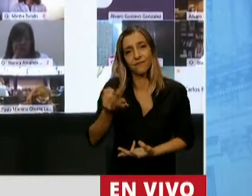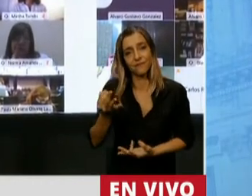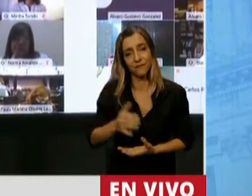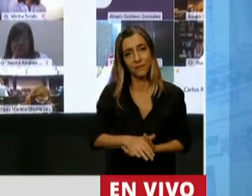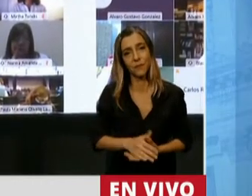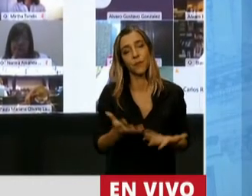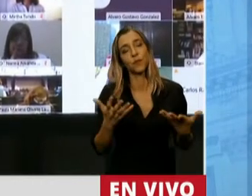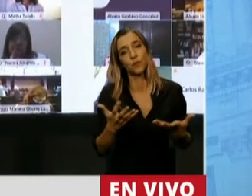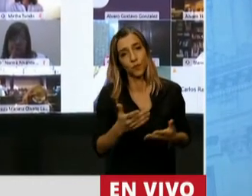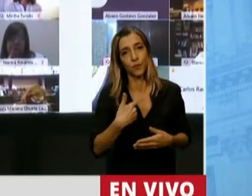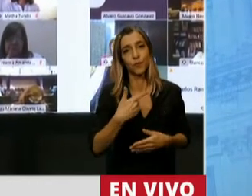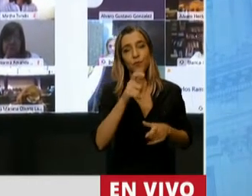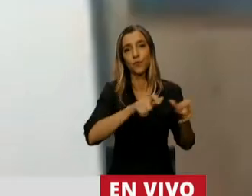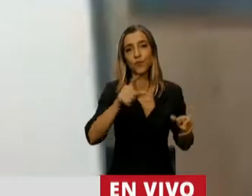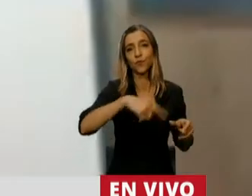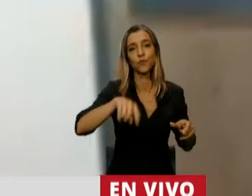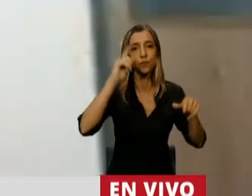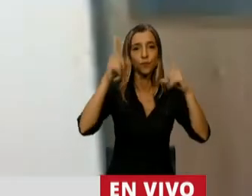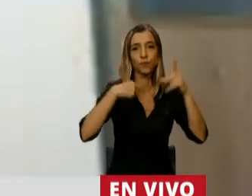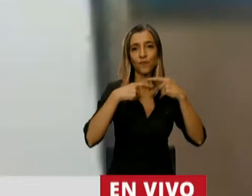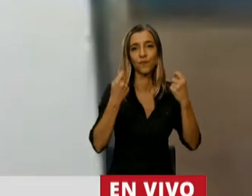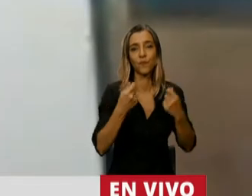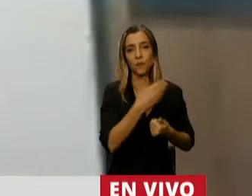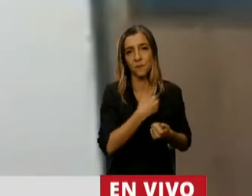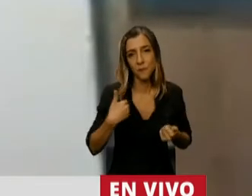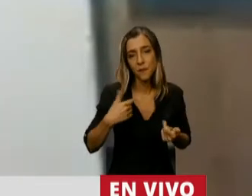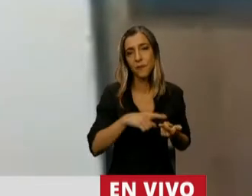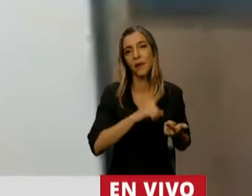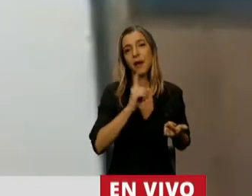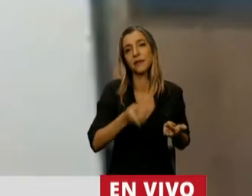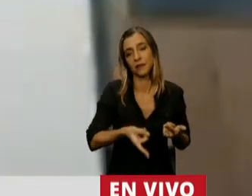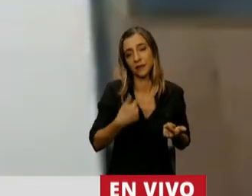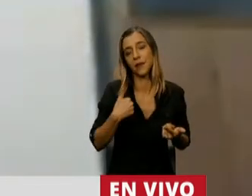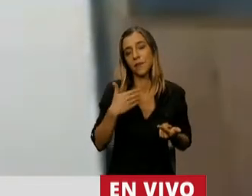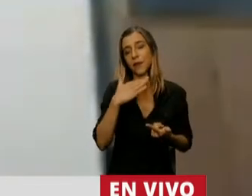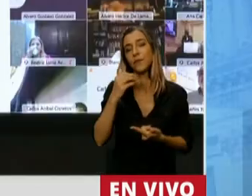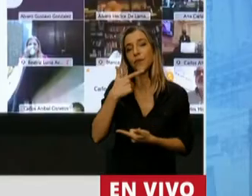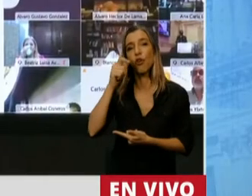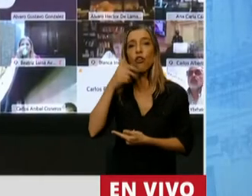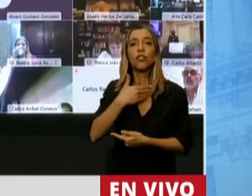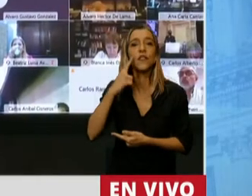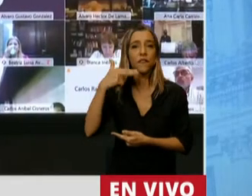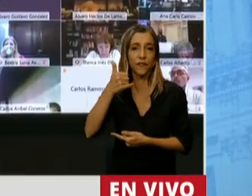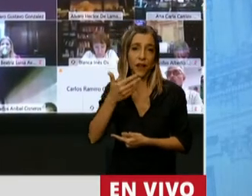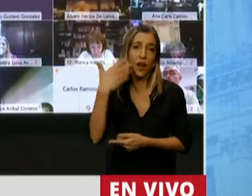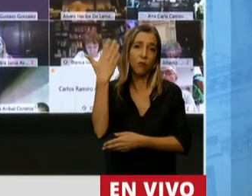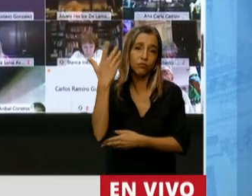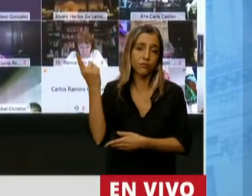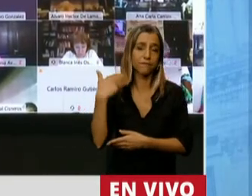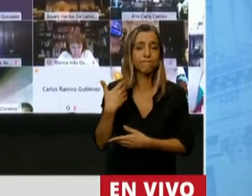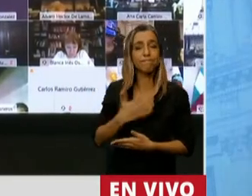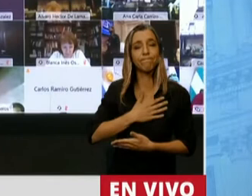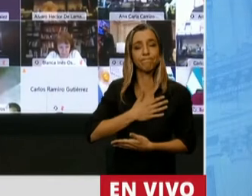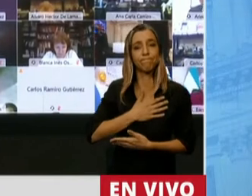madres de Plaza de Mayo y las sentidas palabras también de la compañera Josefina y también a